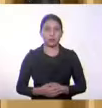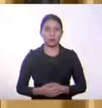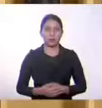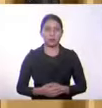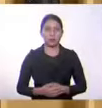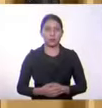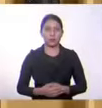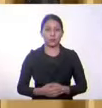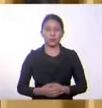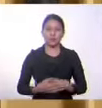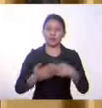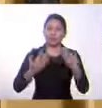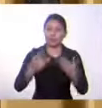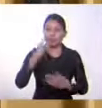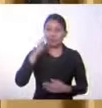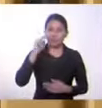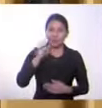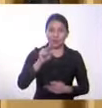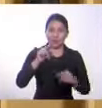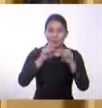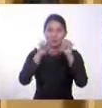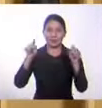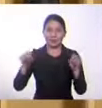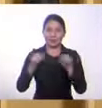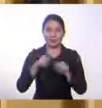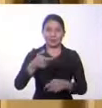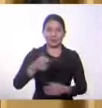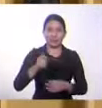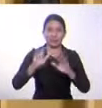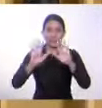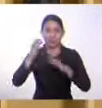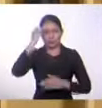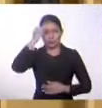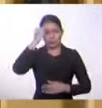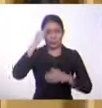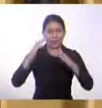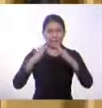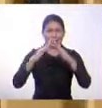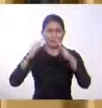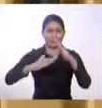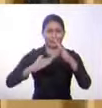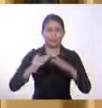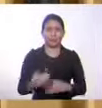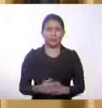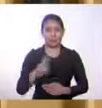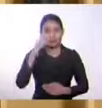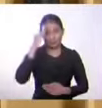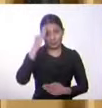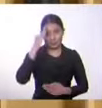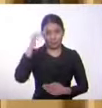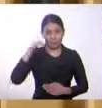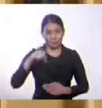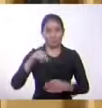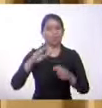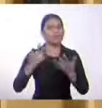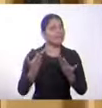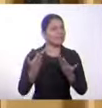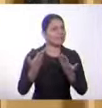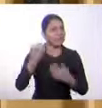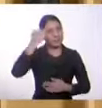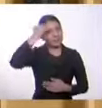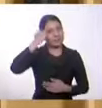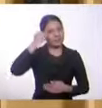Están en sintonía de Televisión de El Salvador y La Franja Aprendamos en Casa. Como saben, tercer ciclo, estamos en este momento de